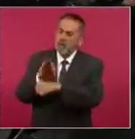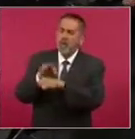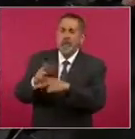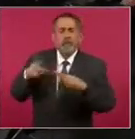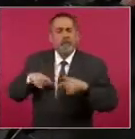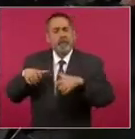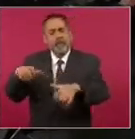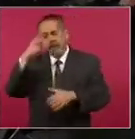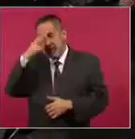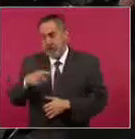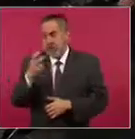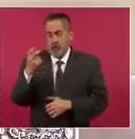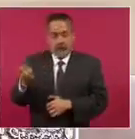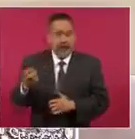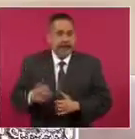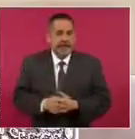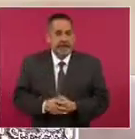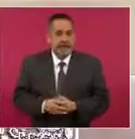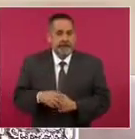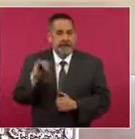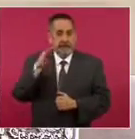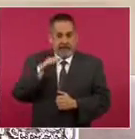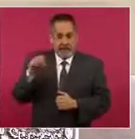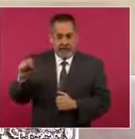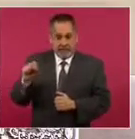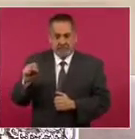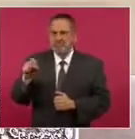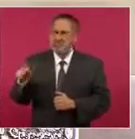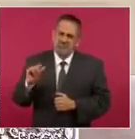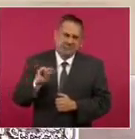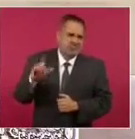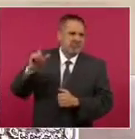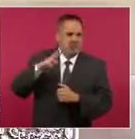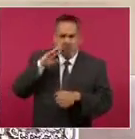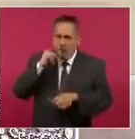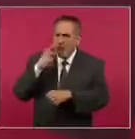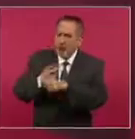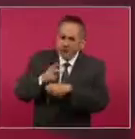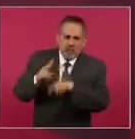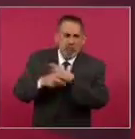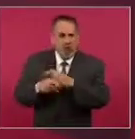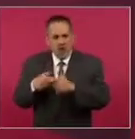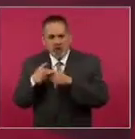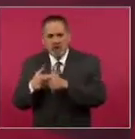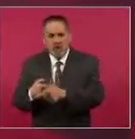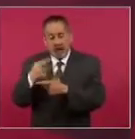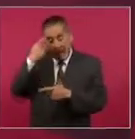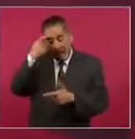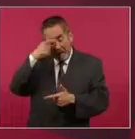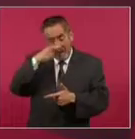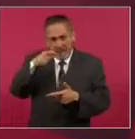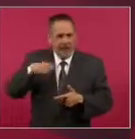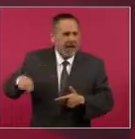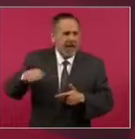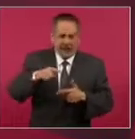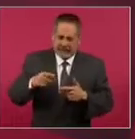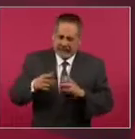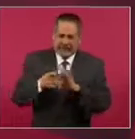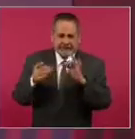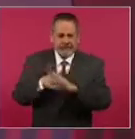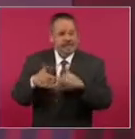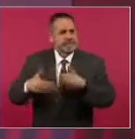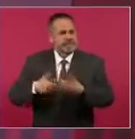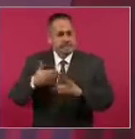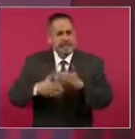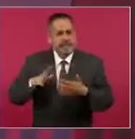México. Ya ha estado el IMSS con toda su gloria y toda su voluntad, llenando páginas de esperanza y de orgullo, pero también